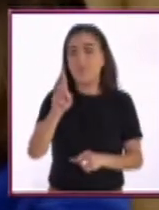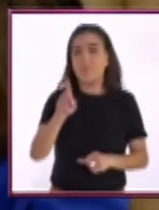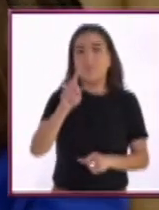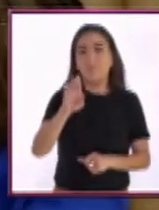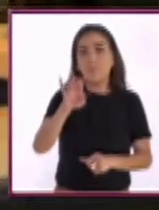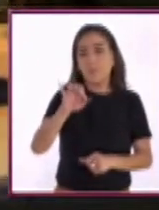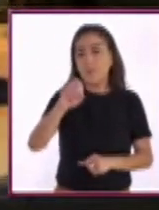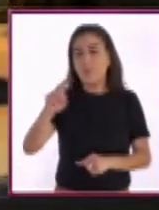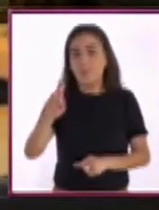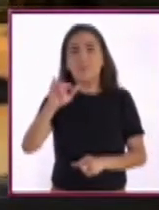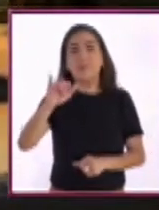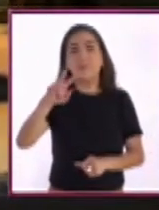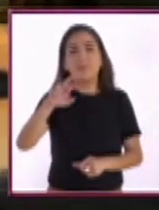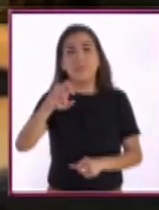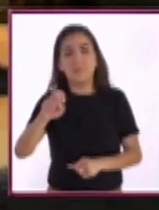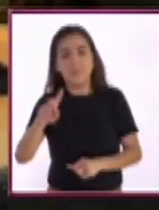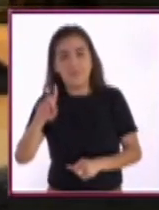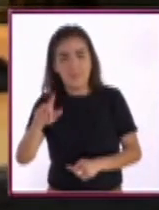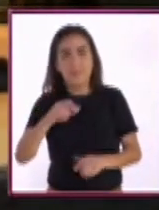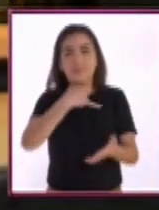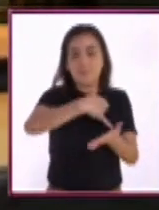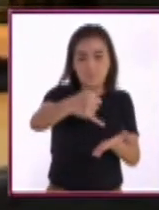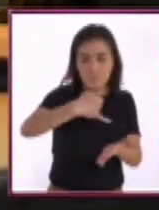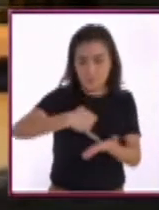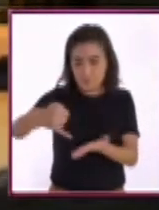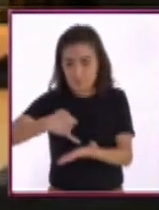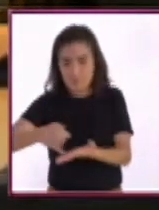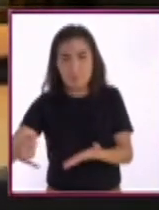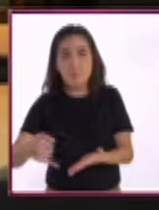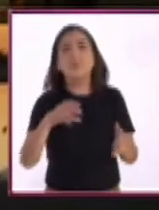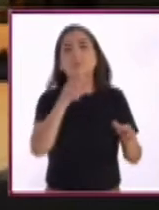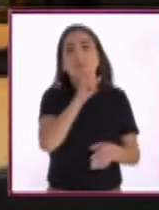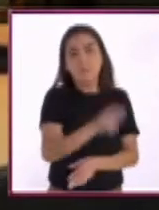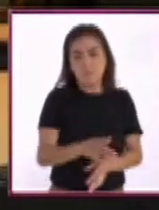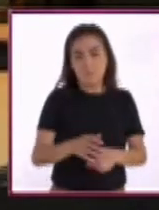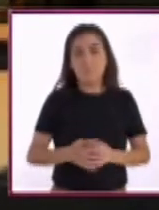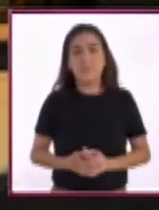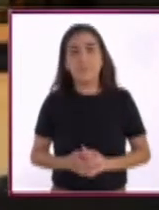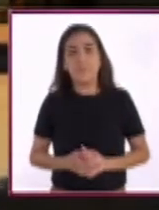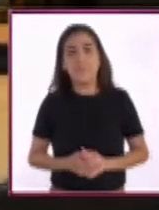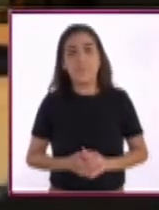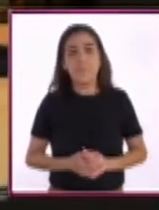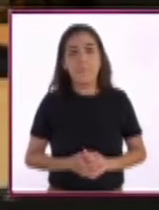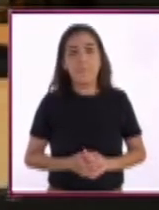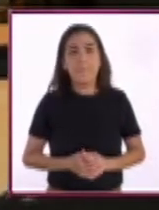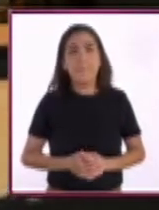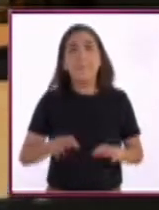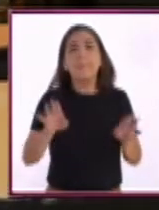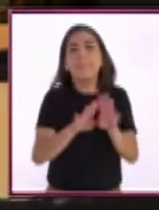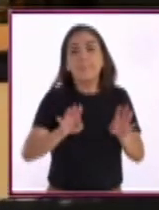agrobiodiversidad y de otros procesos biológicos. Y también son